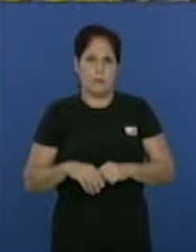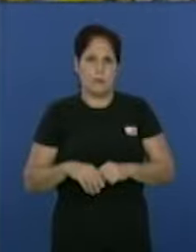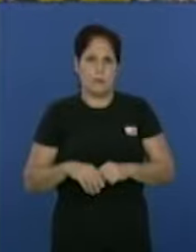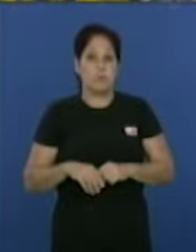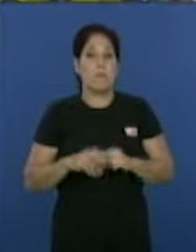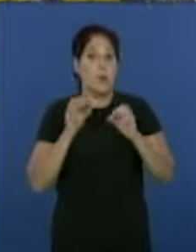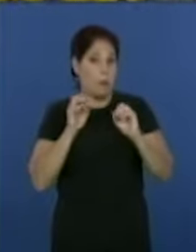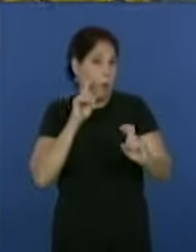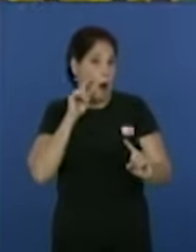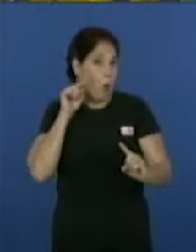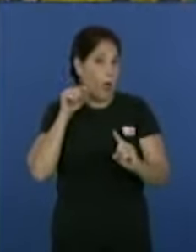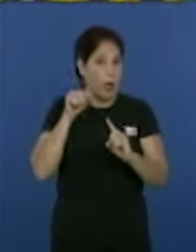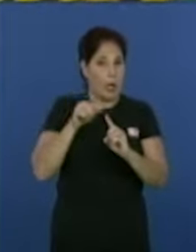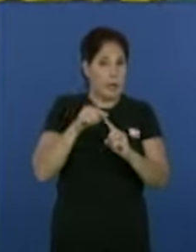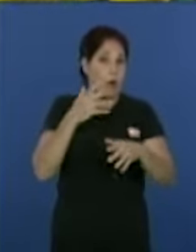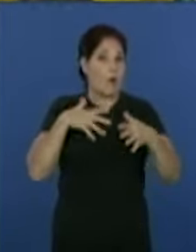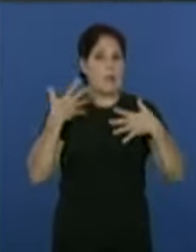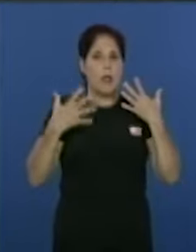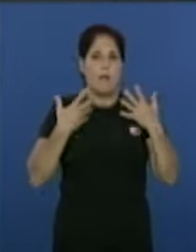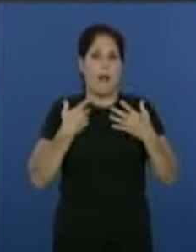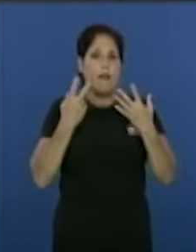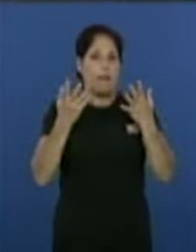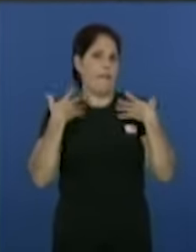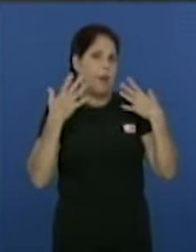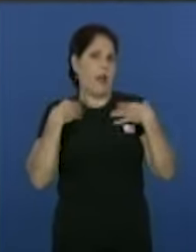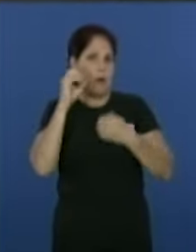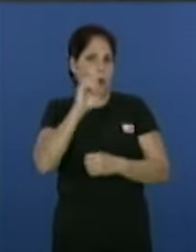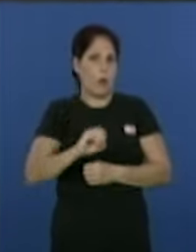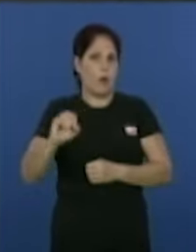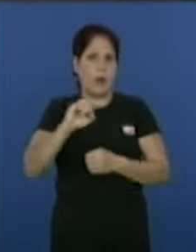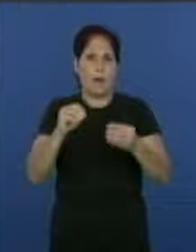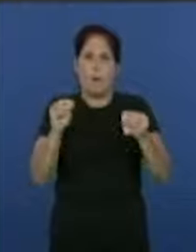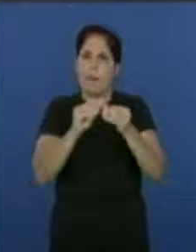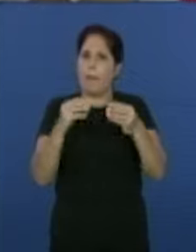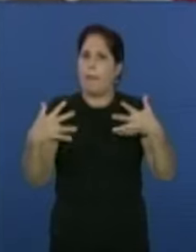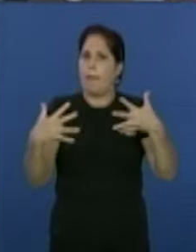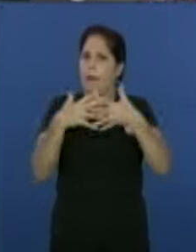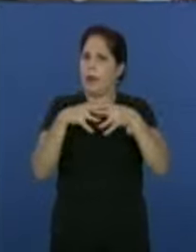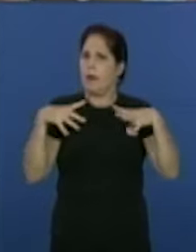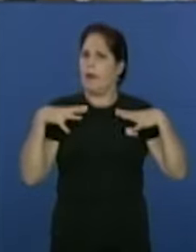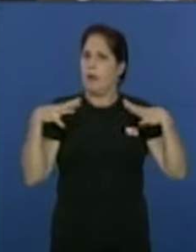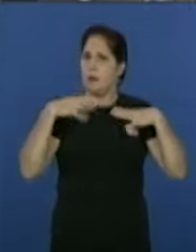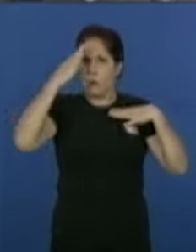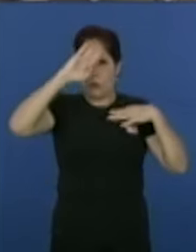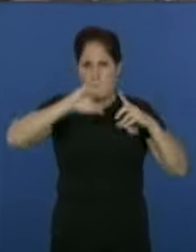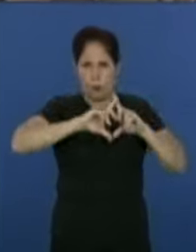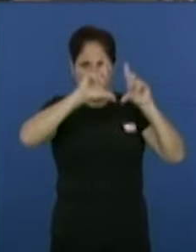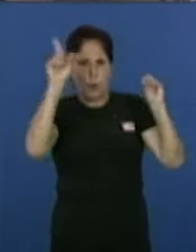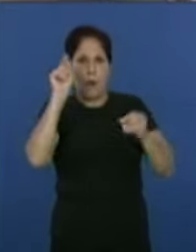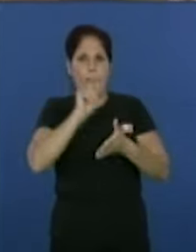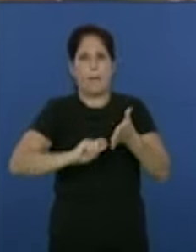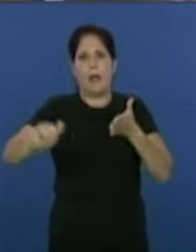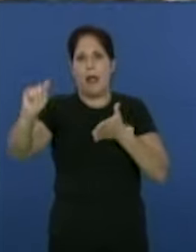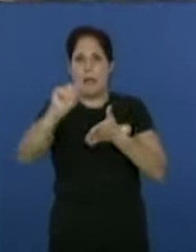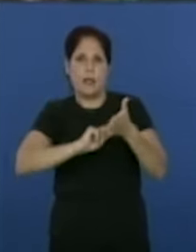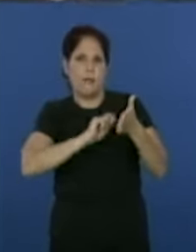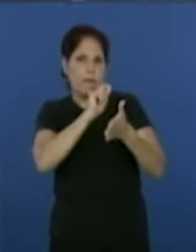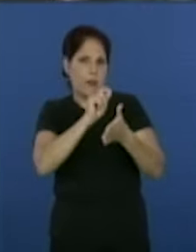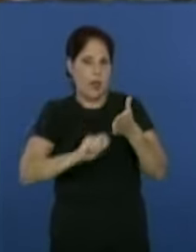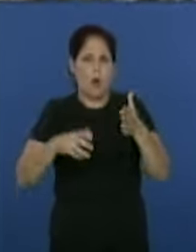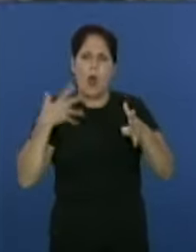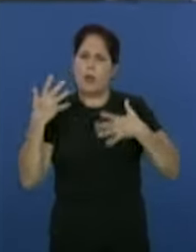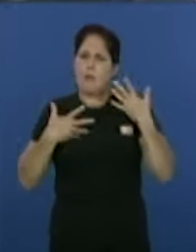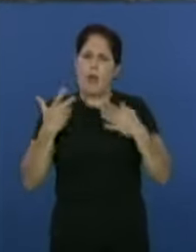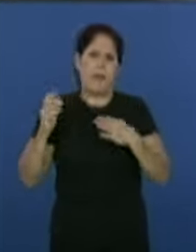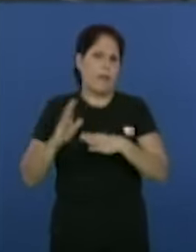Con el propósito de celebrar el verano, los organismos relacionados con la recreación en Cuba han planificado diversas actividades